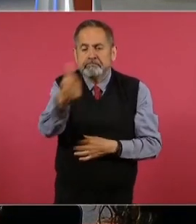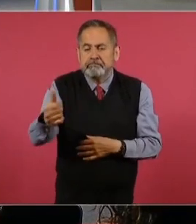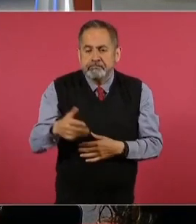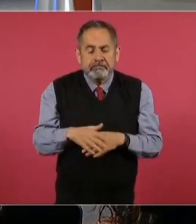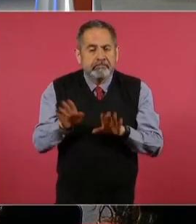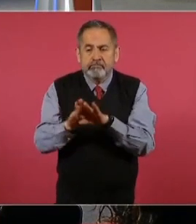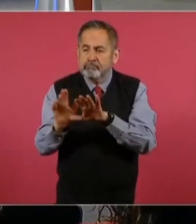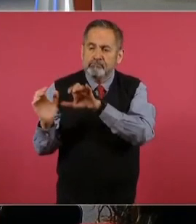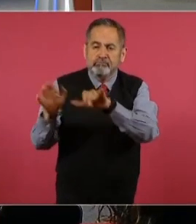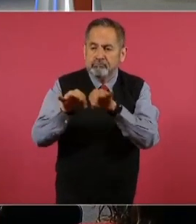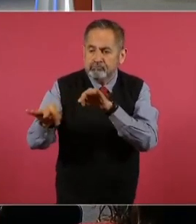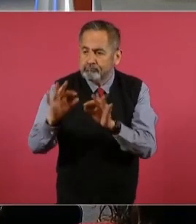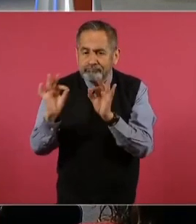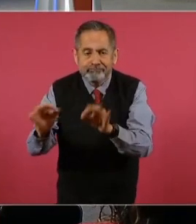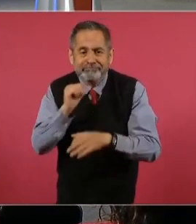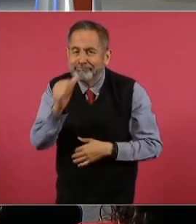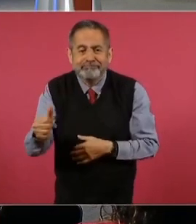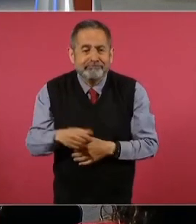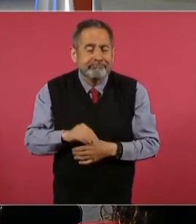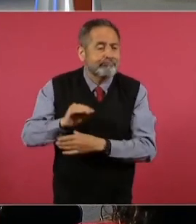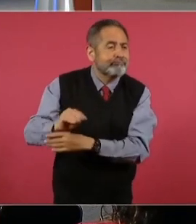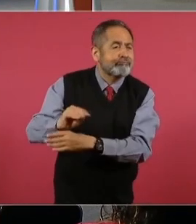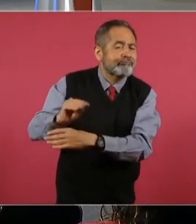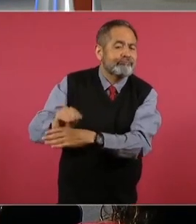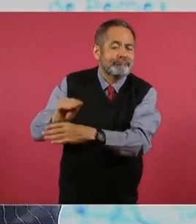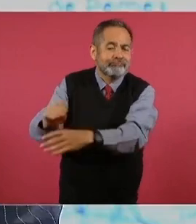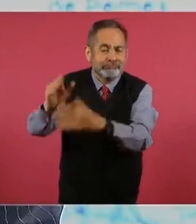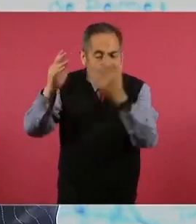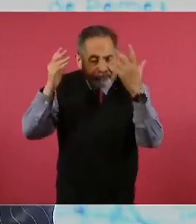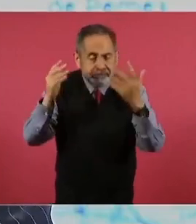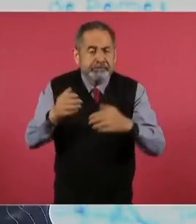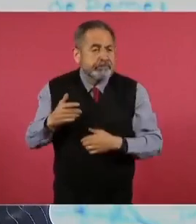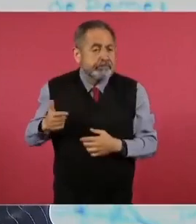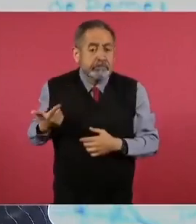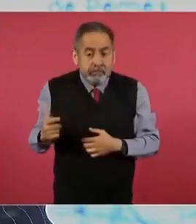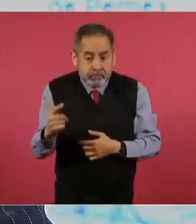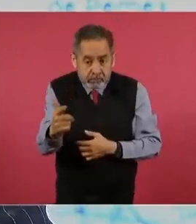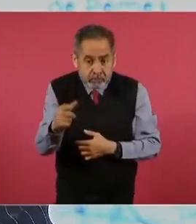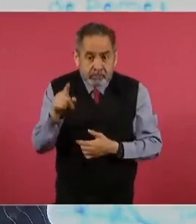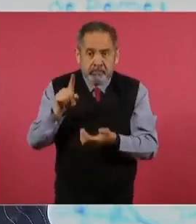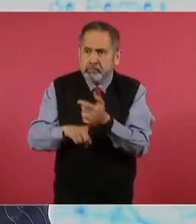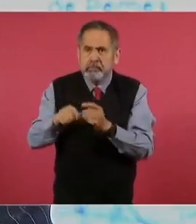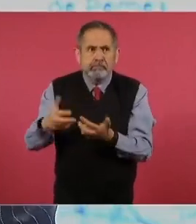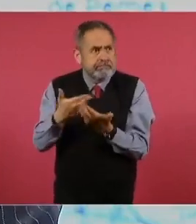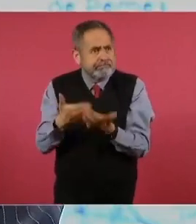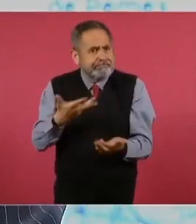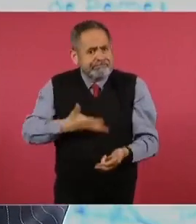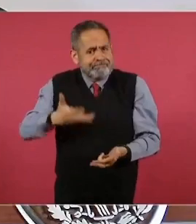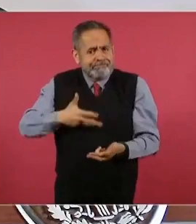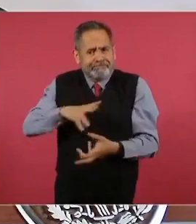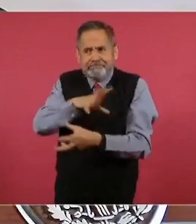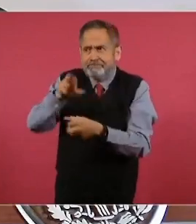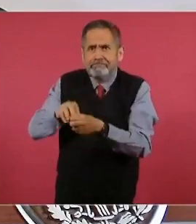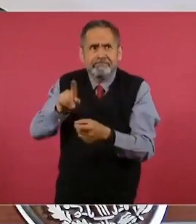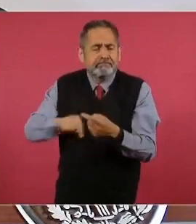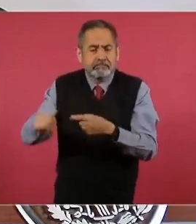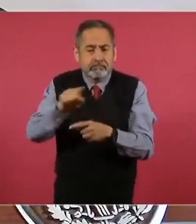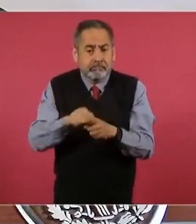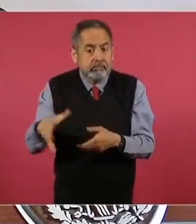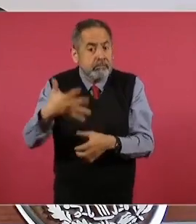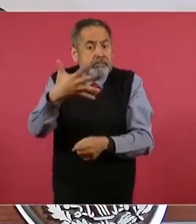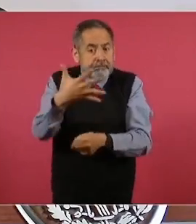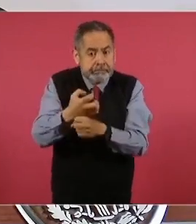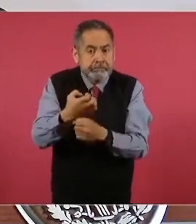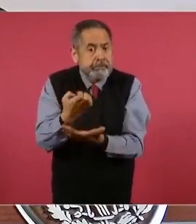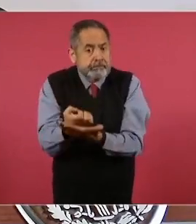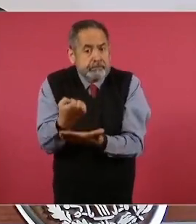laborales. Guanajuato es una entidad rica, es la quinta economía del